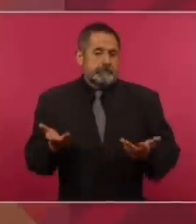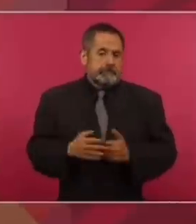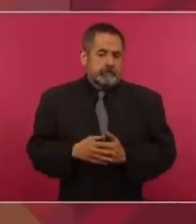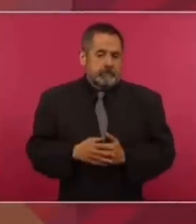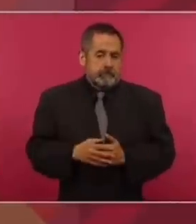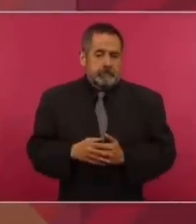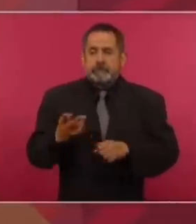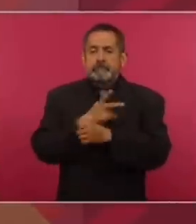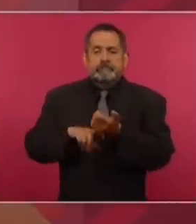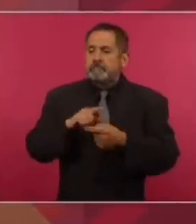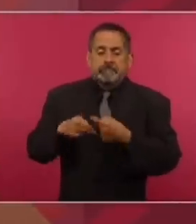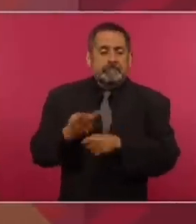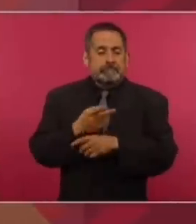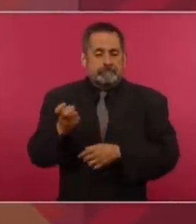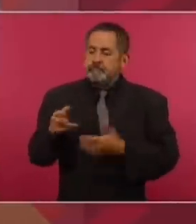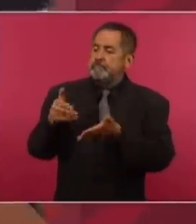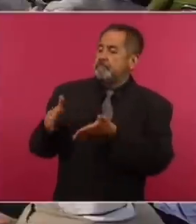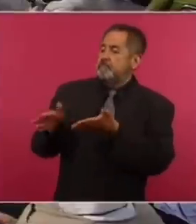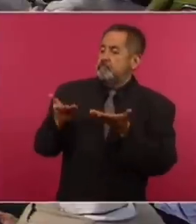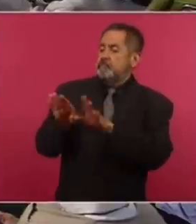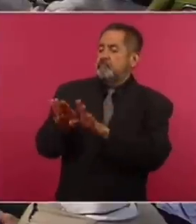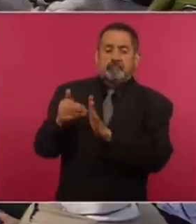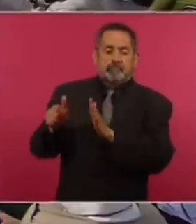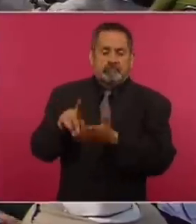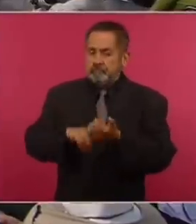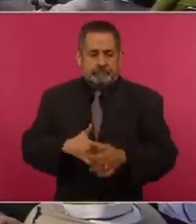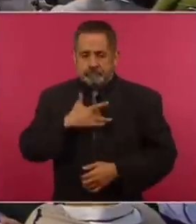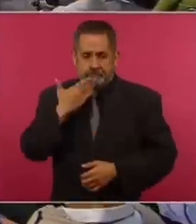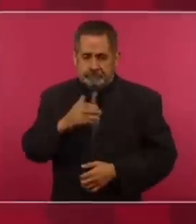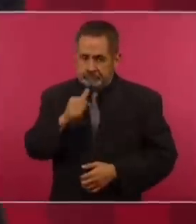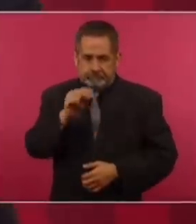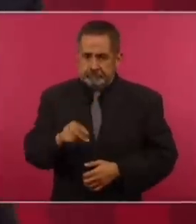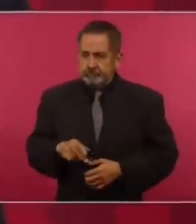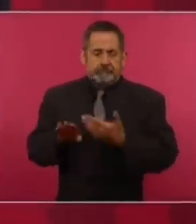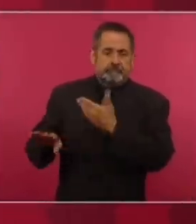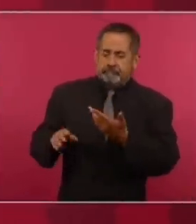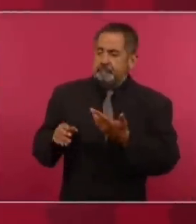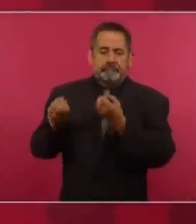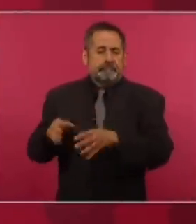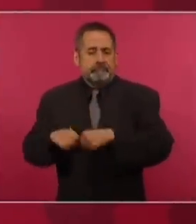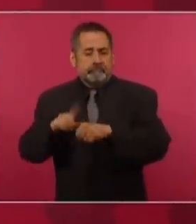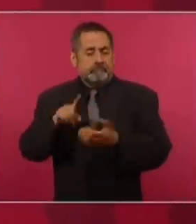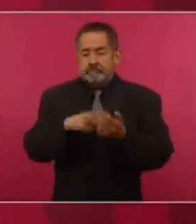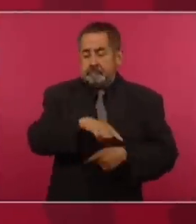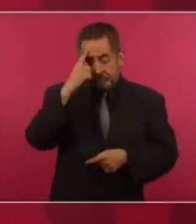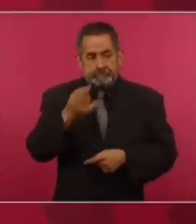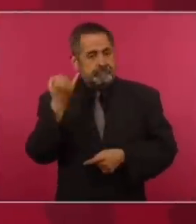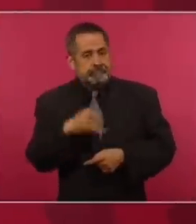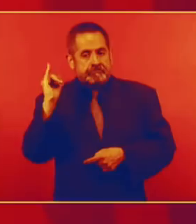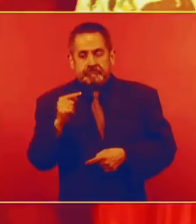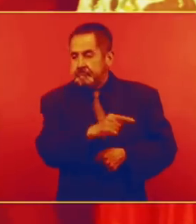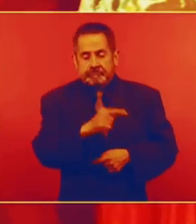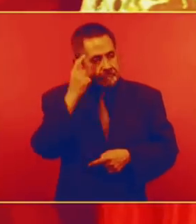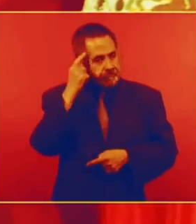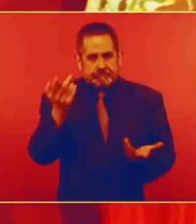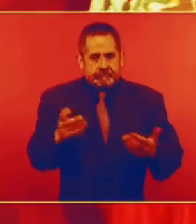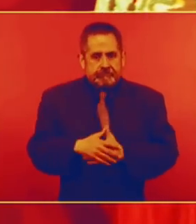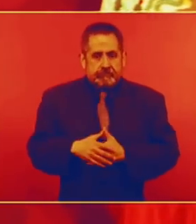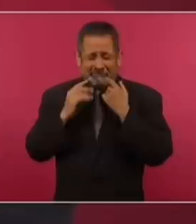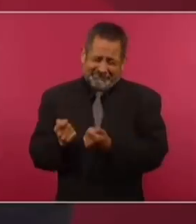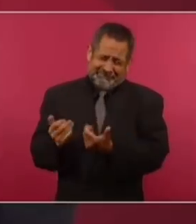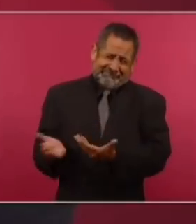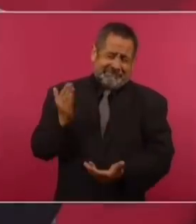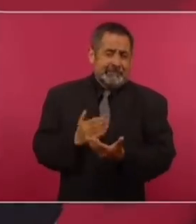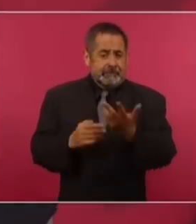¿A qué nos llevaron con esa política inhumana, antisocial, absurda? ¿A que no tenemos